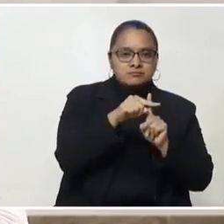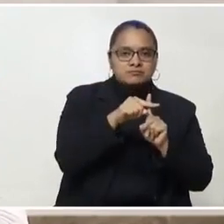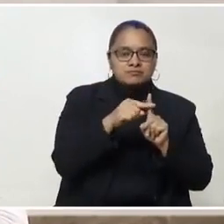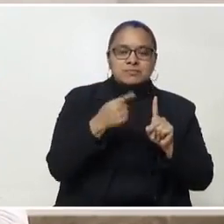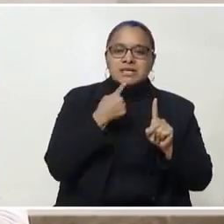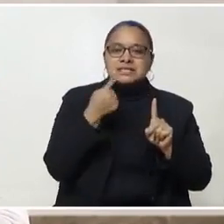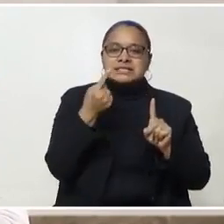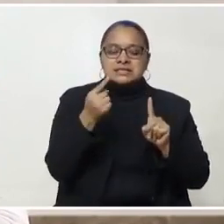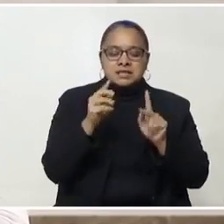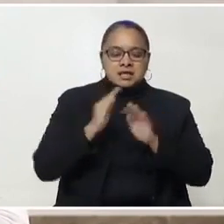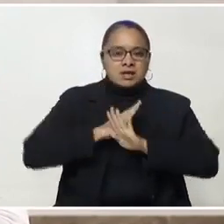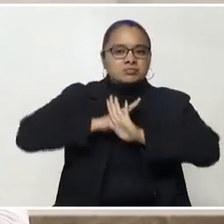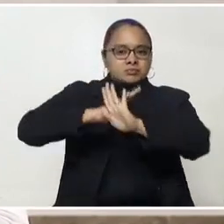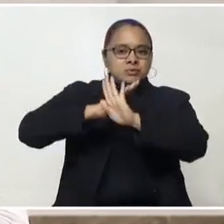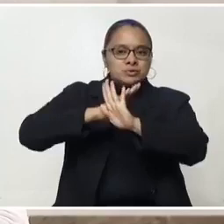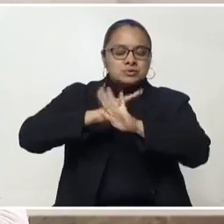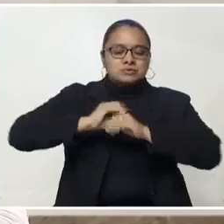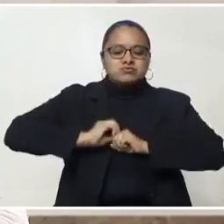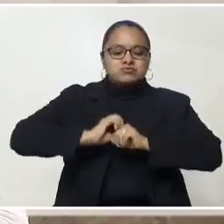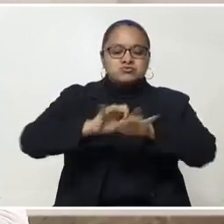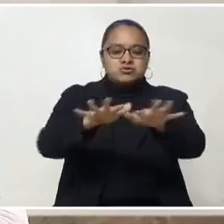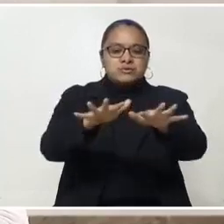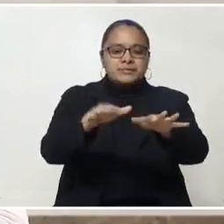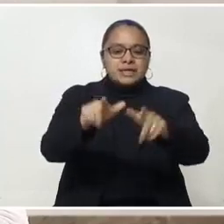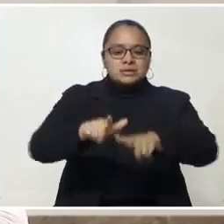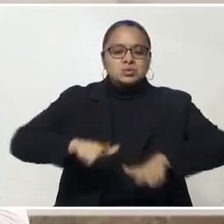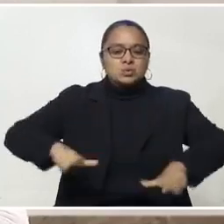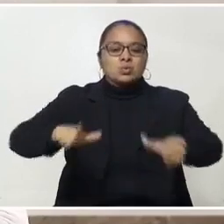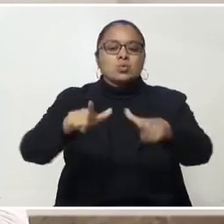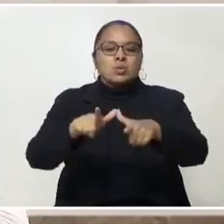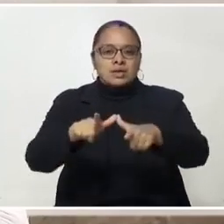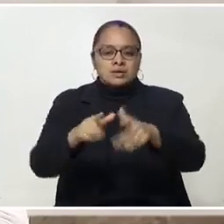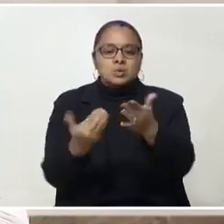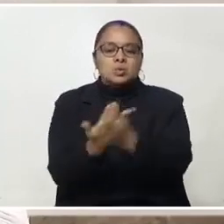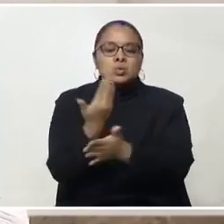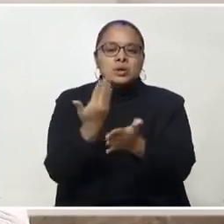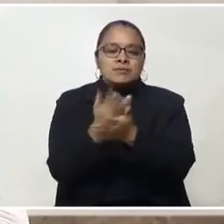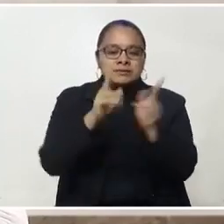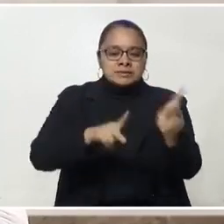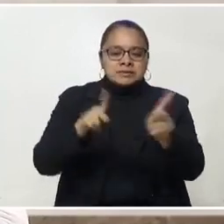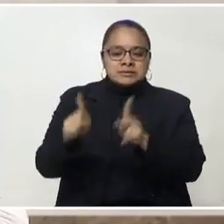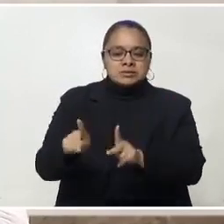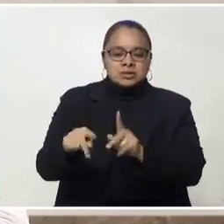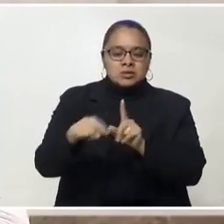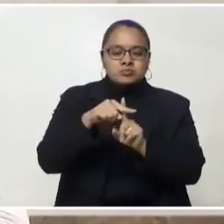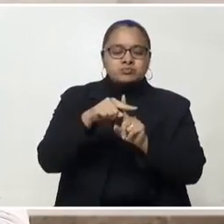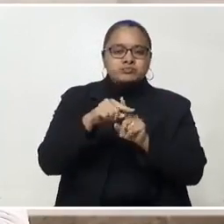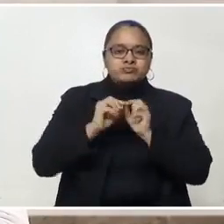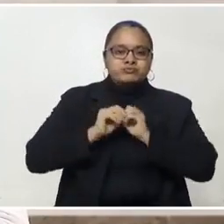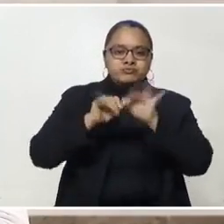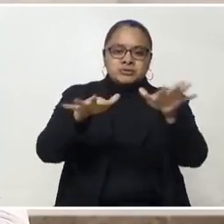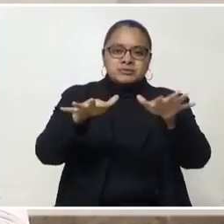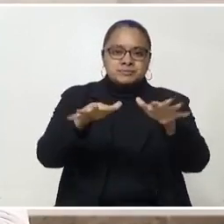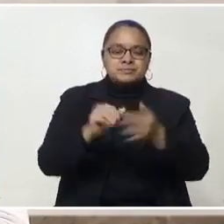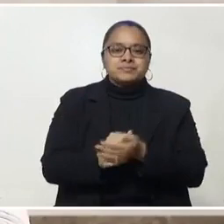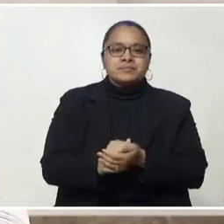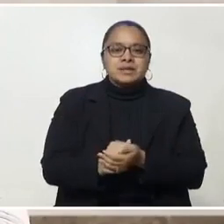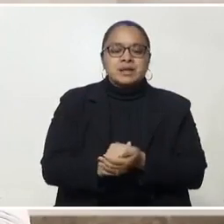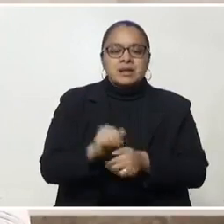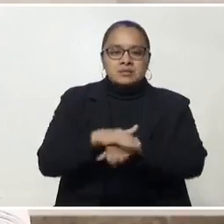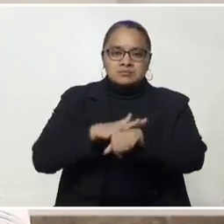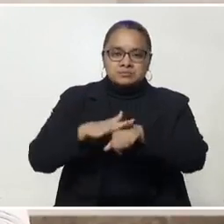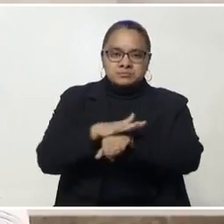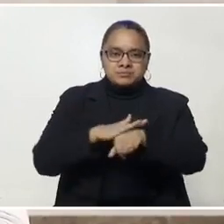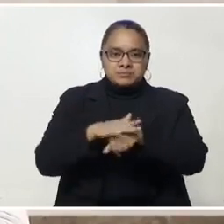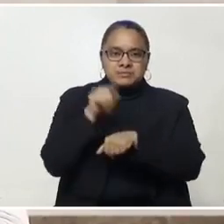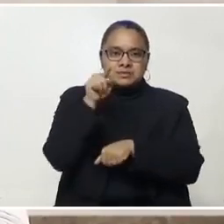y prevenir mediante el mapeo de zonas de riesgo nuevos contagios. Por lo cual, solicitamos a la población